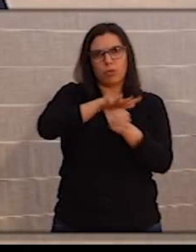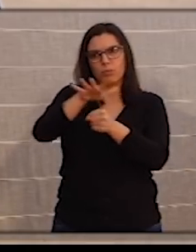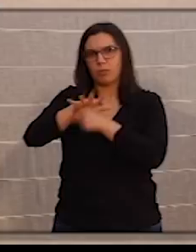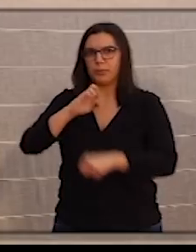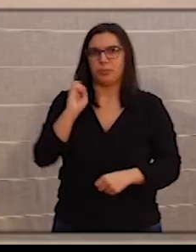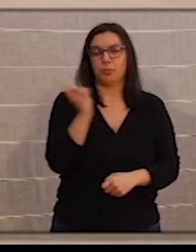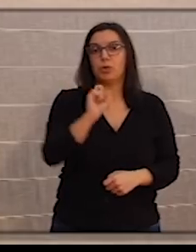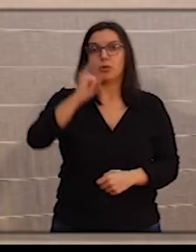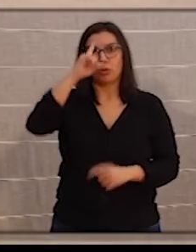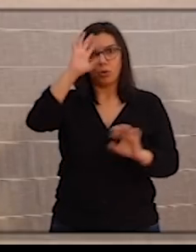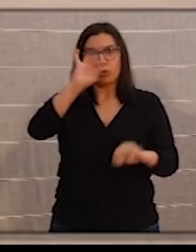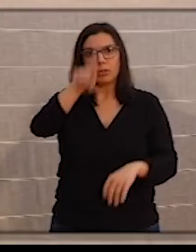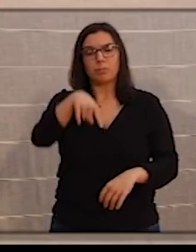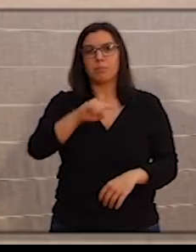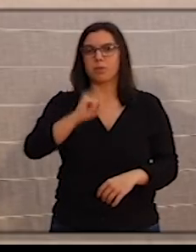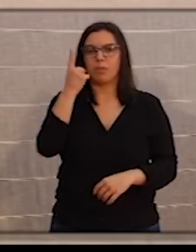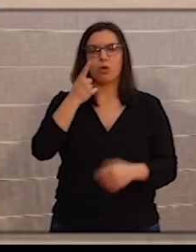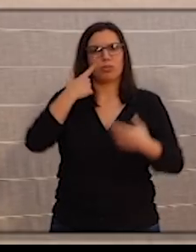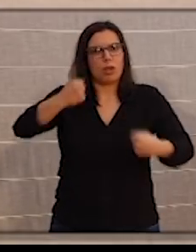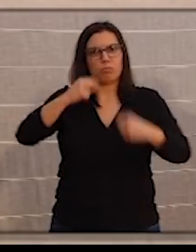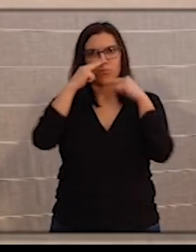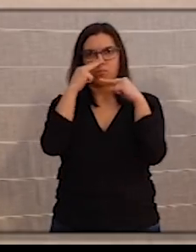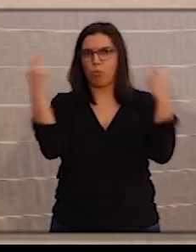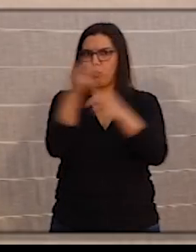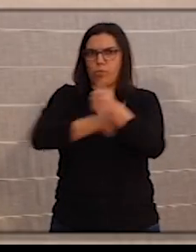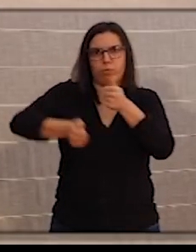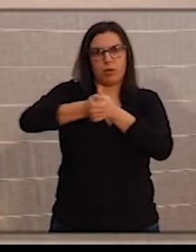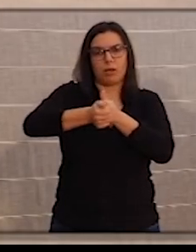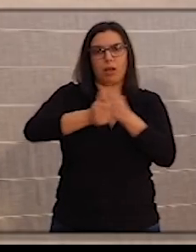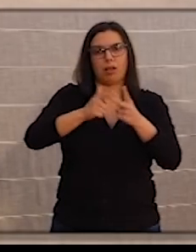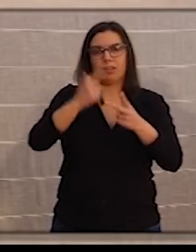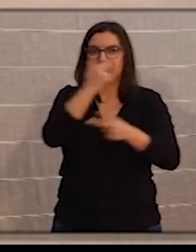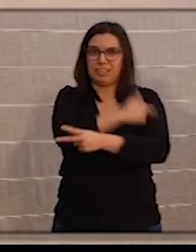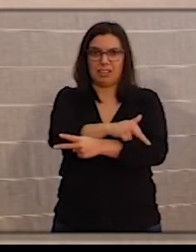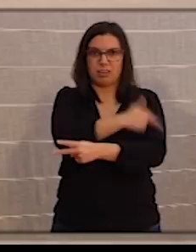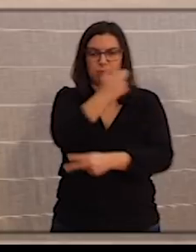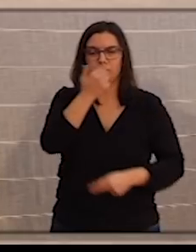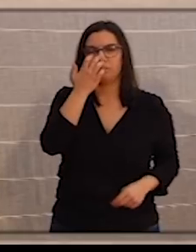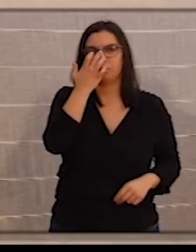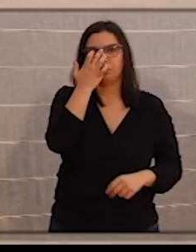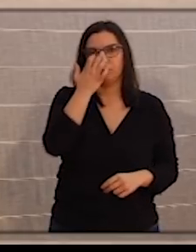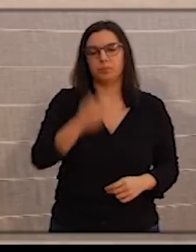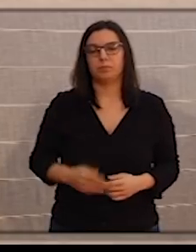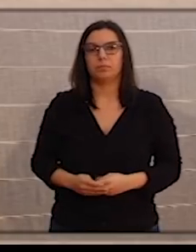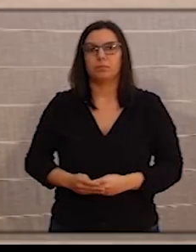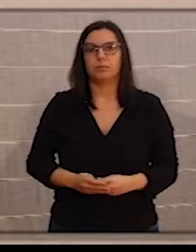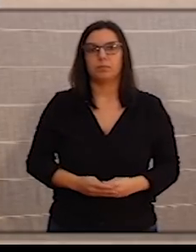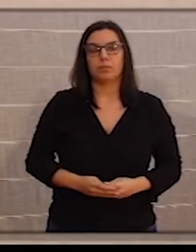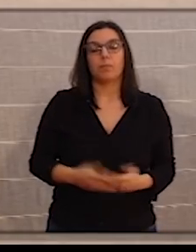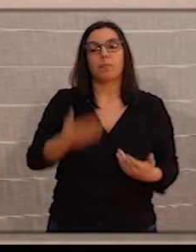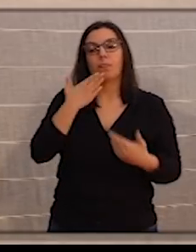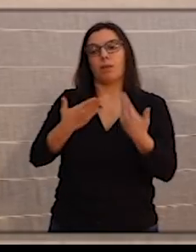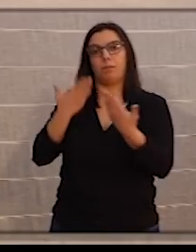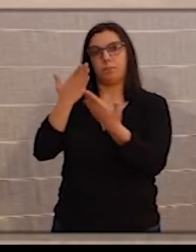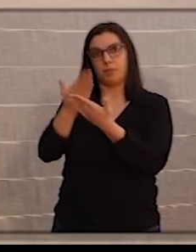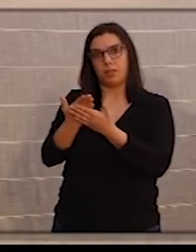empezando, por supuesto, en el ámbito de la salud pública y en el ámbito sanitario. Hemos instado e instado,